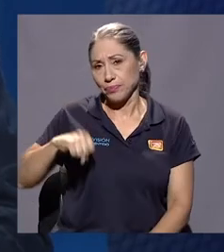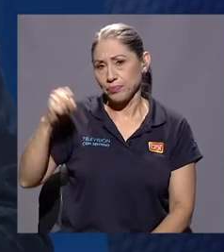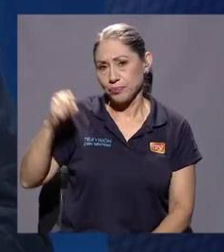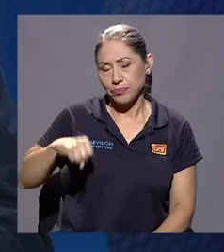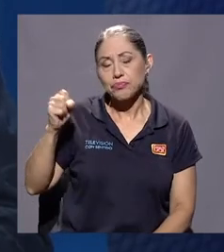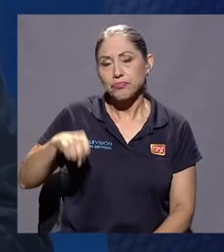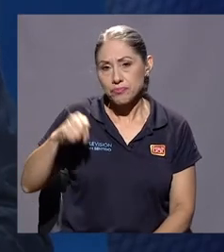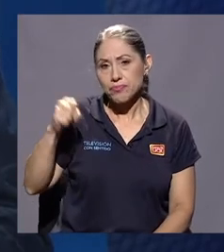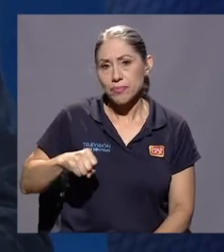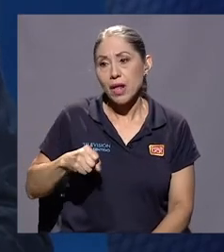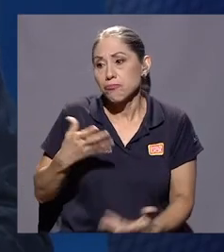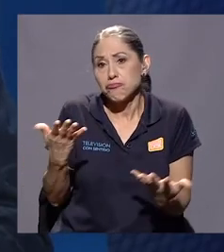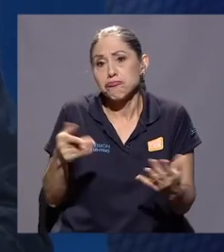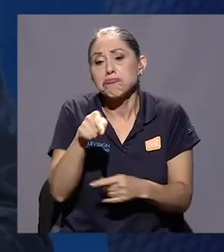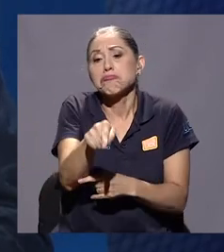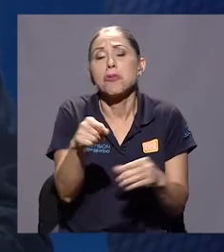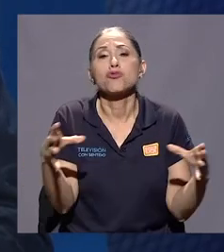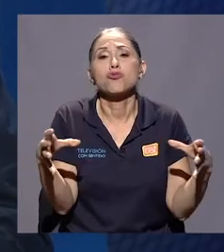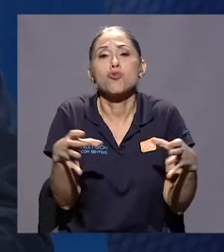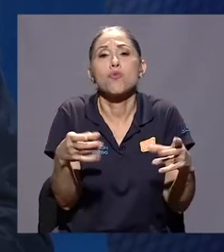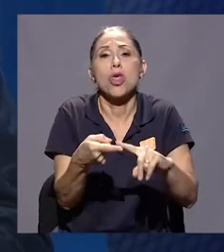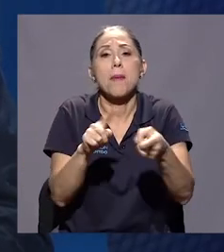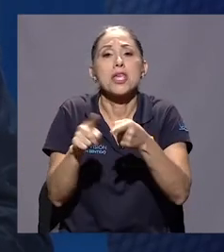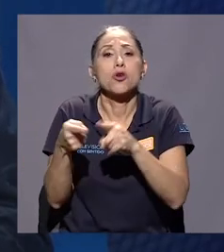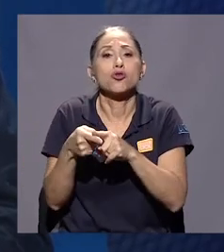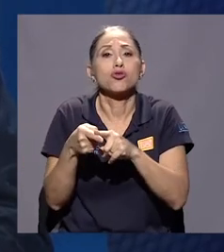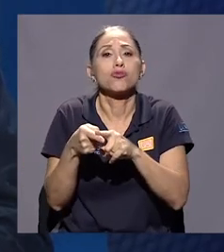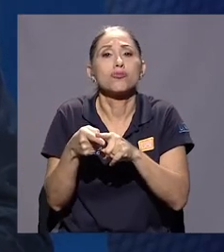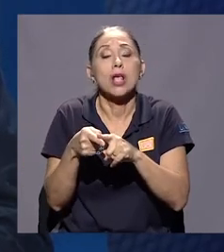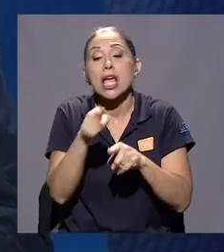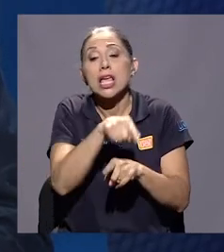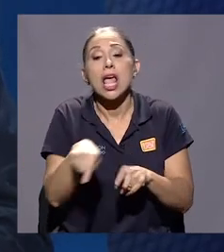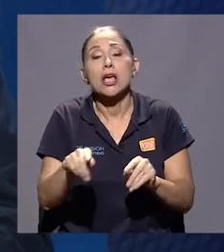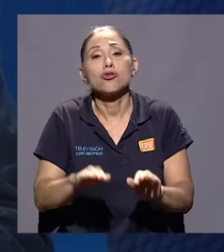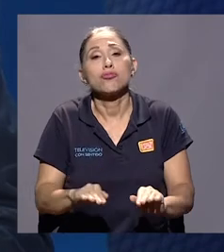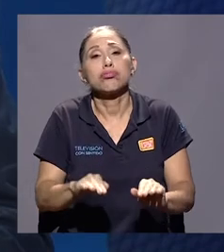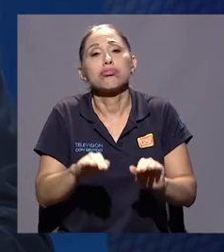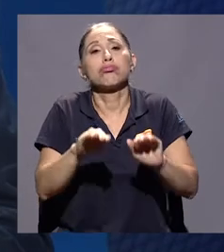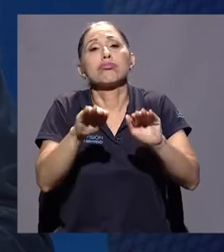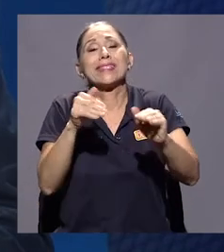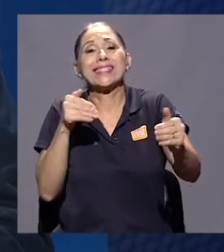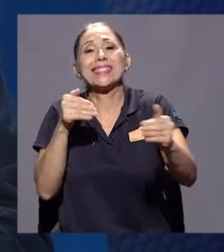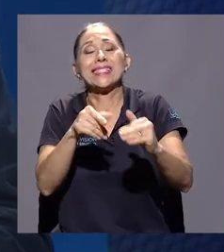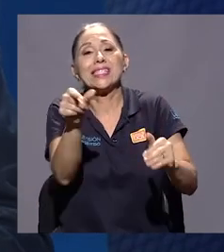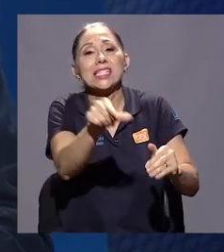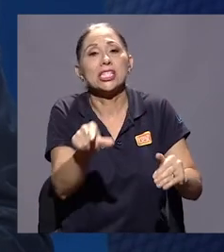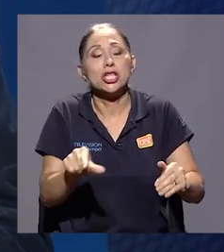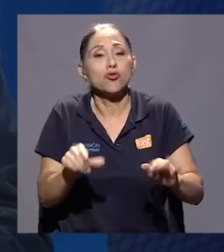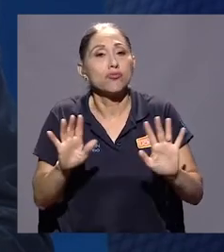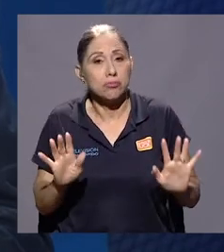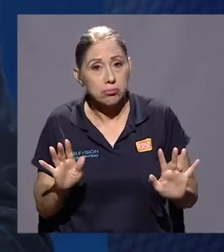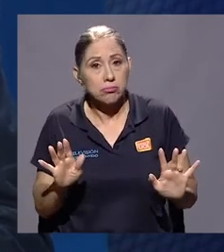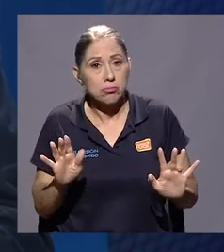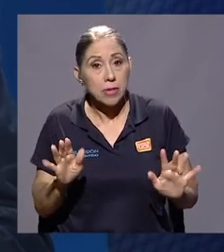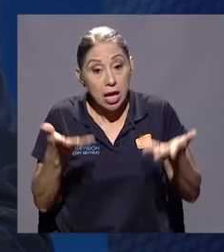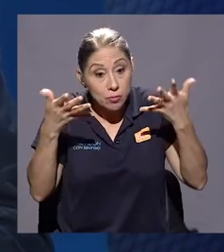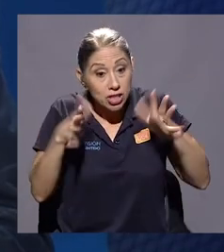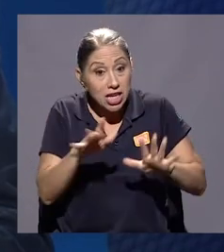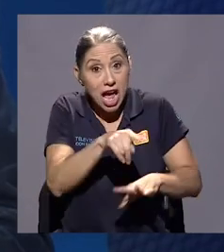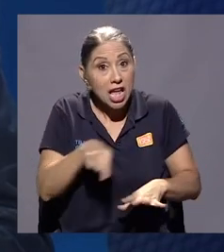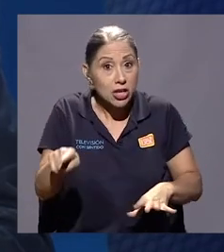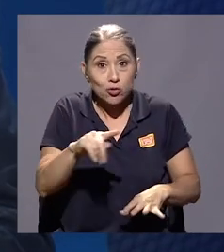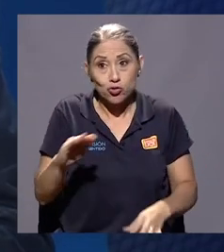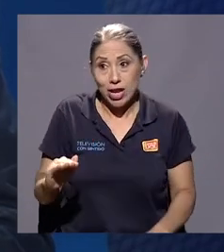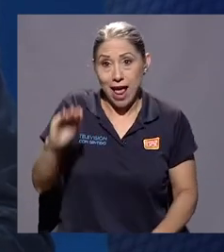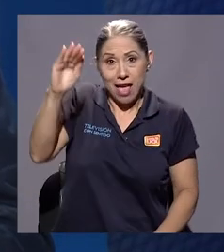fondo es la historia de un grupo de amigos que crecieron junto al río y que ya de grandes, digamos,